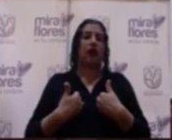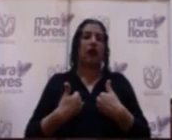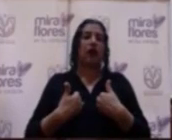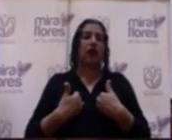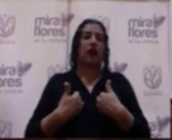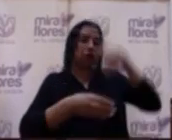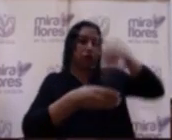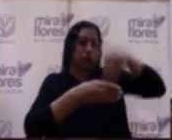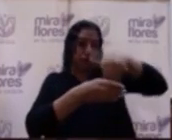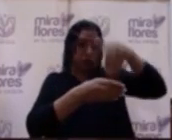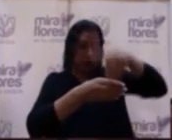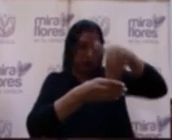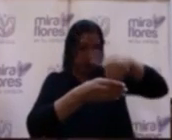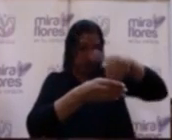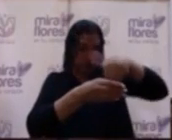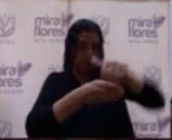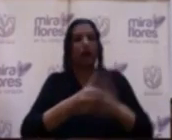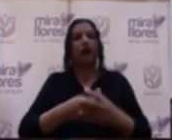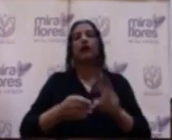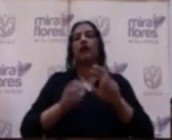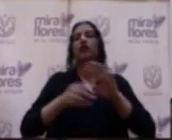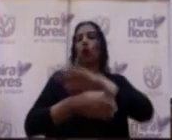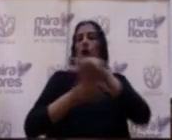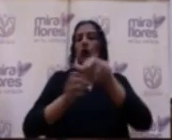votación de los representantes en mesa,